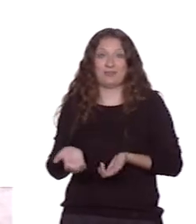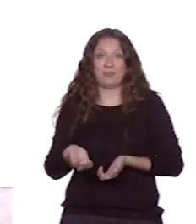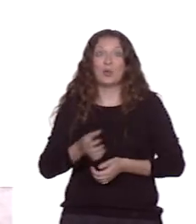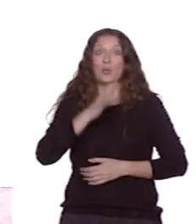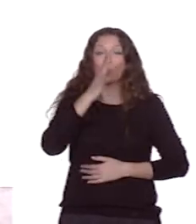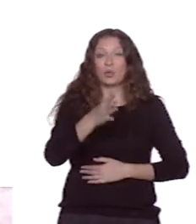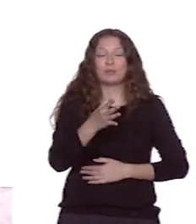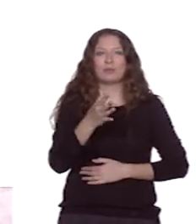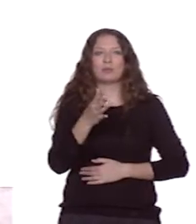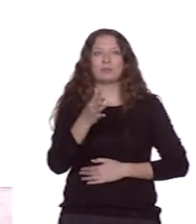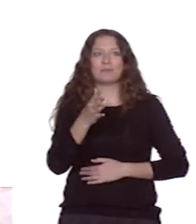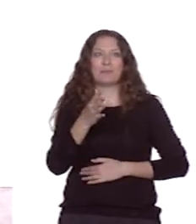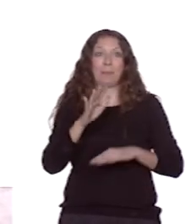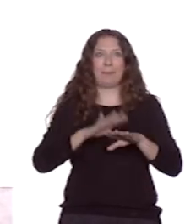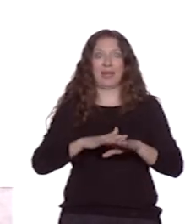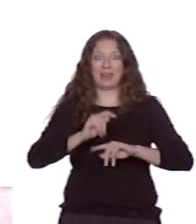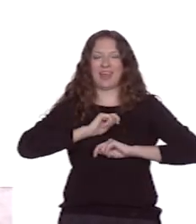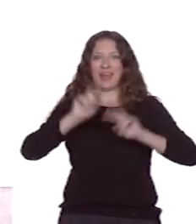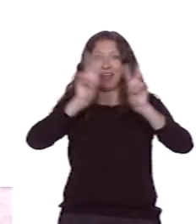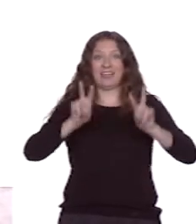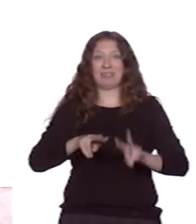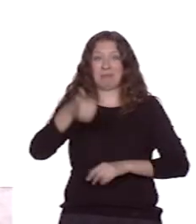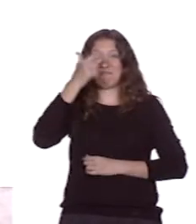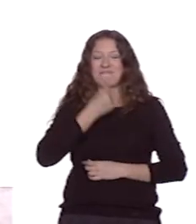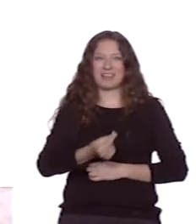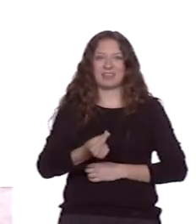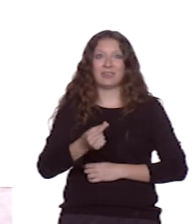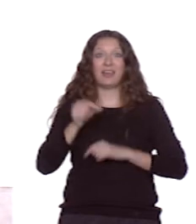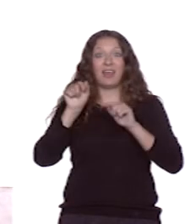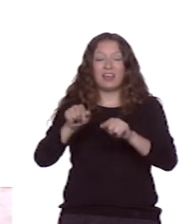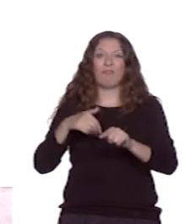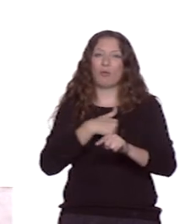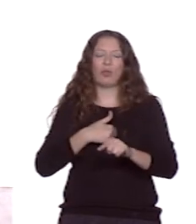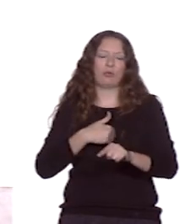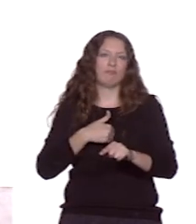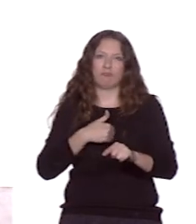motivo, y por simplificar nuestro análisis, no vamos a considerar esa función.